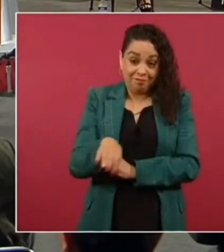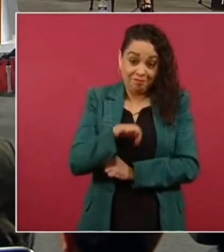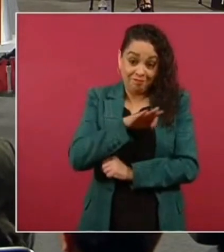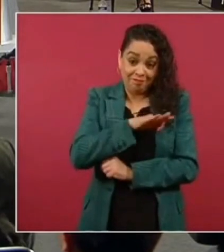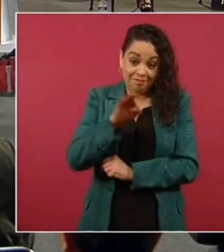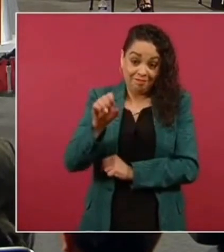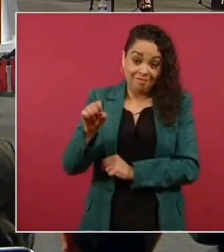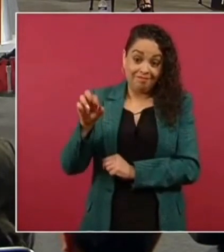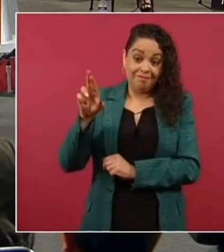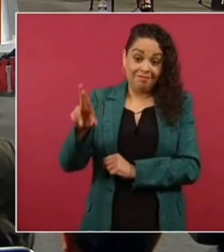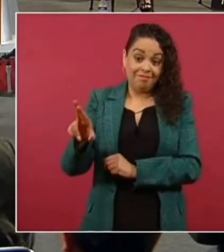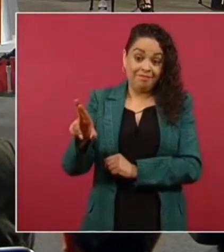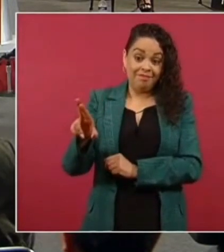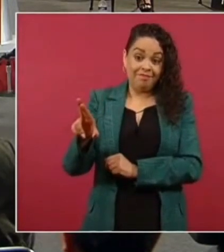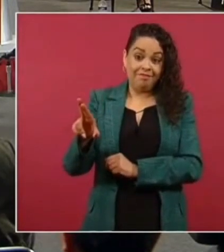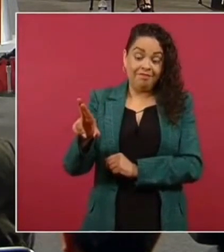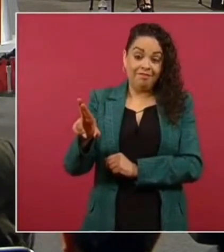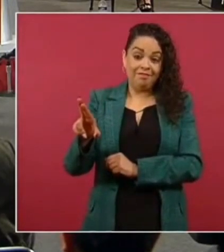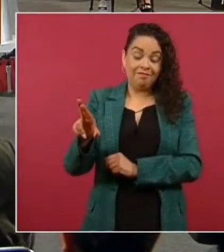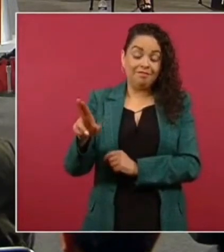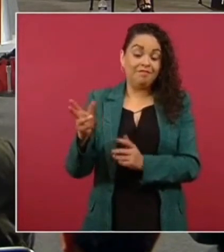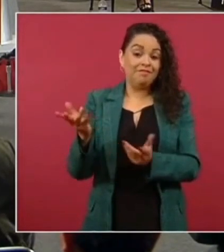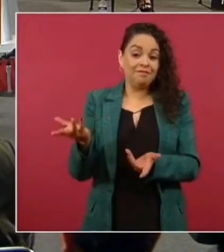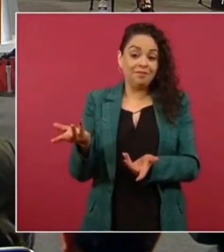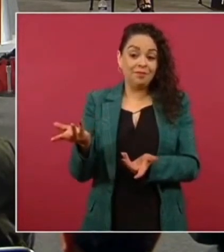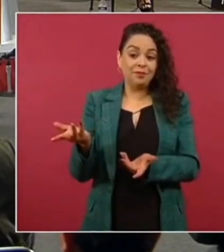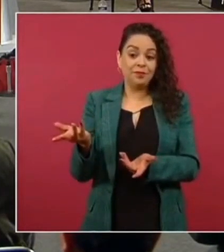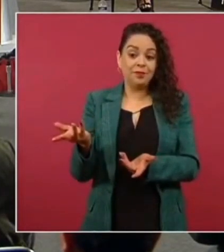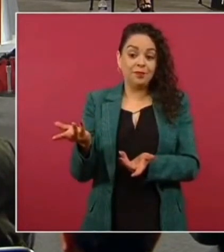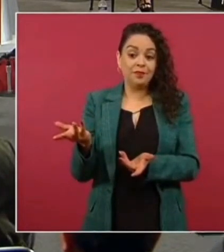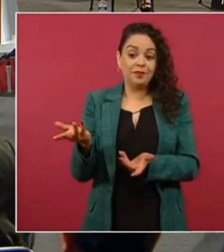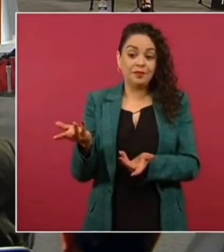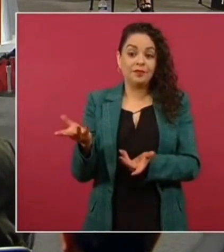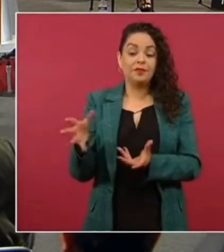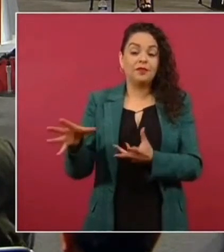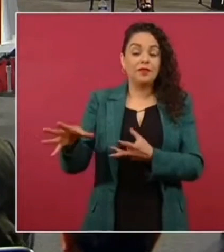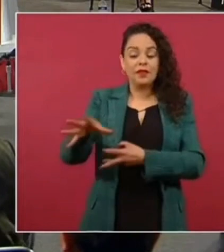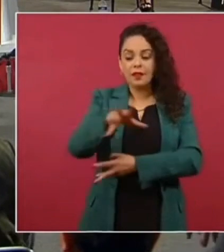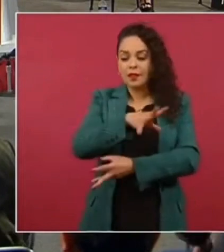lo que va a sustituir al petróleo,